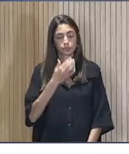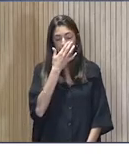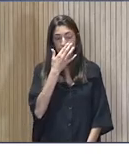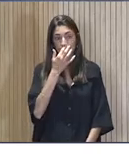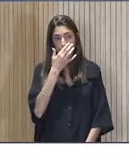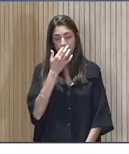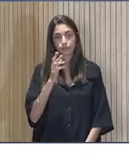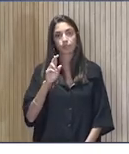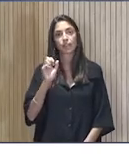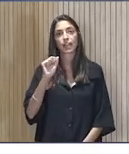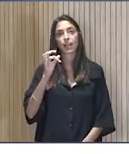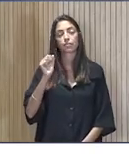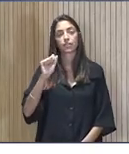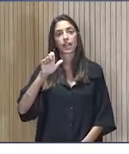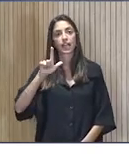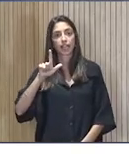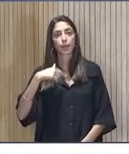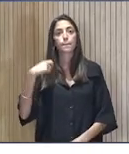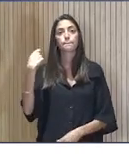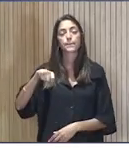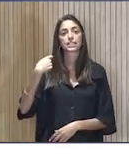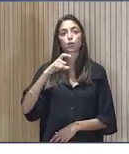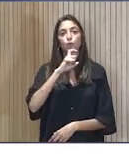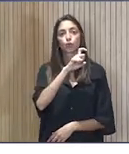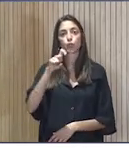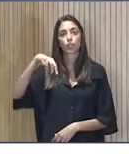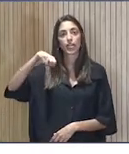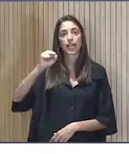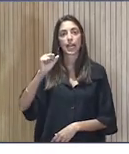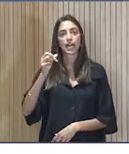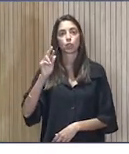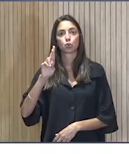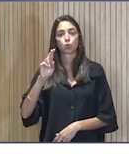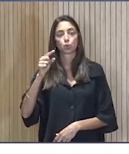Rafael Villaseca es el presidente De Fundación Naturgy Por favor, Rafael